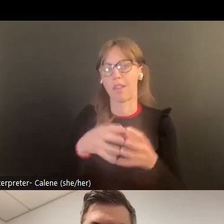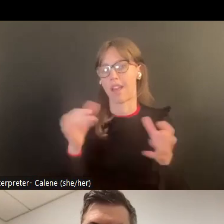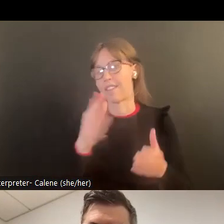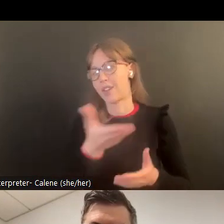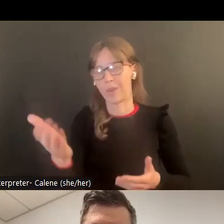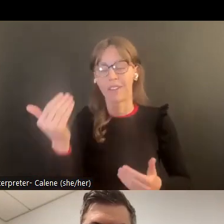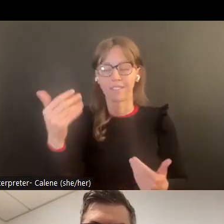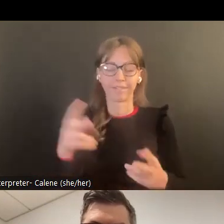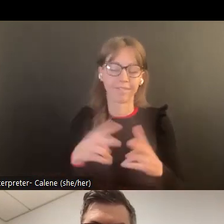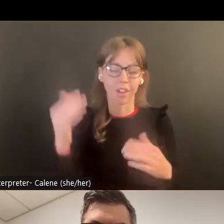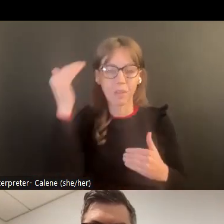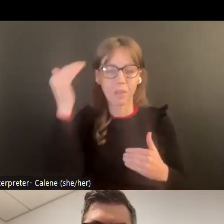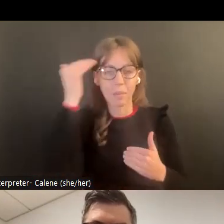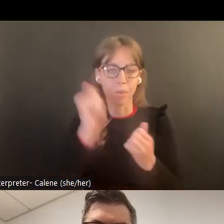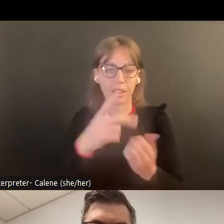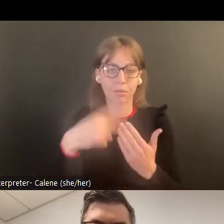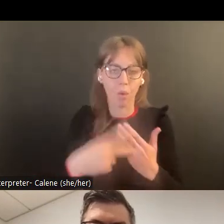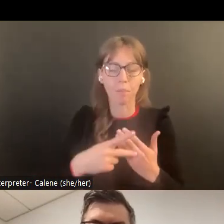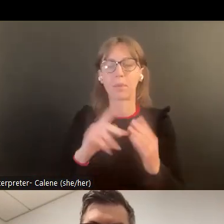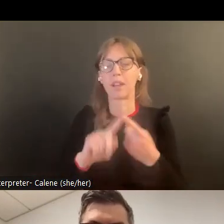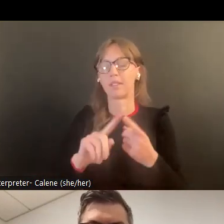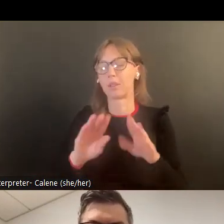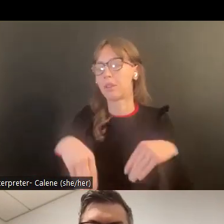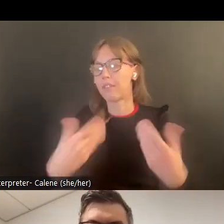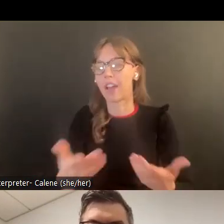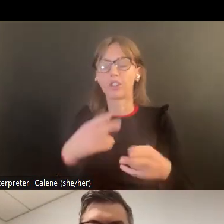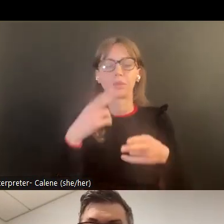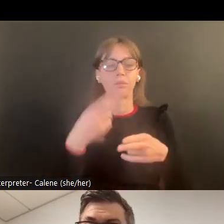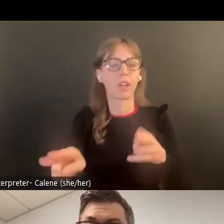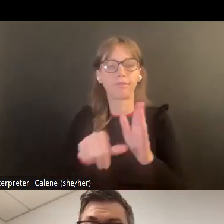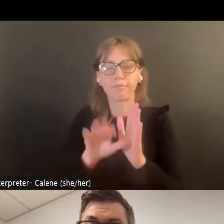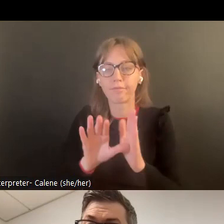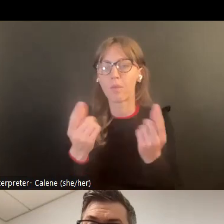historial de lo que sería el programa LAP y cómo se originó.